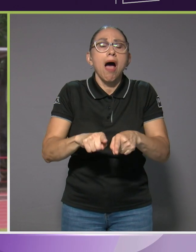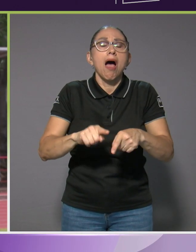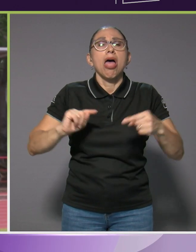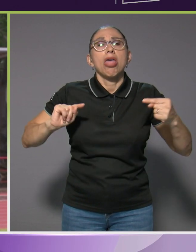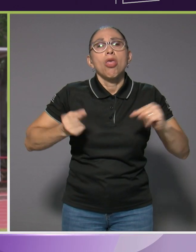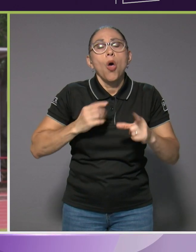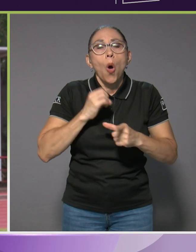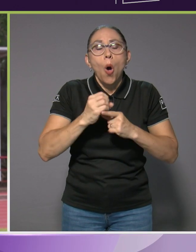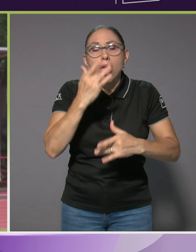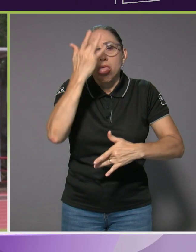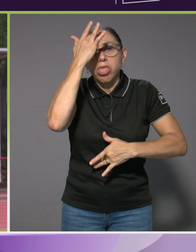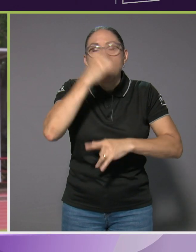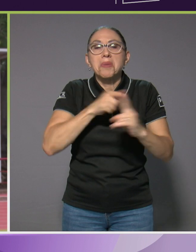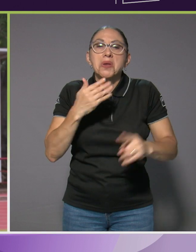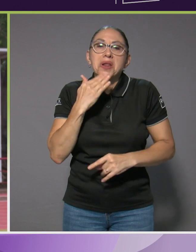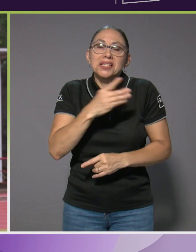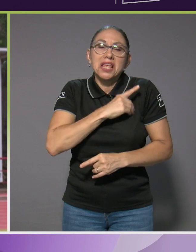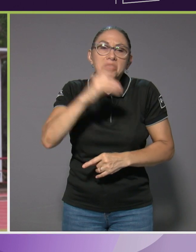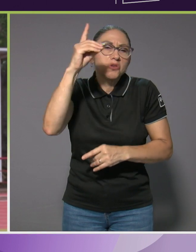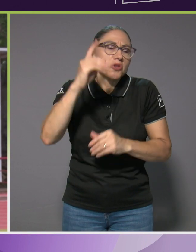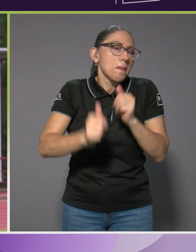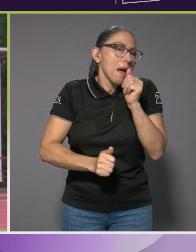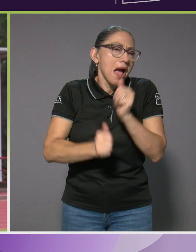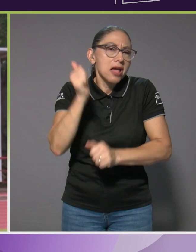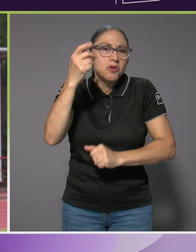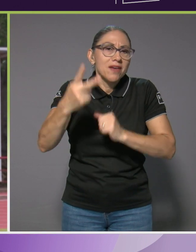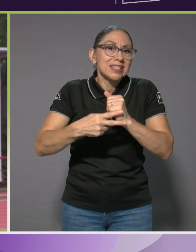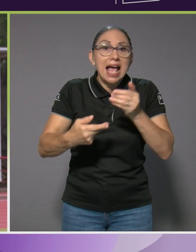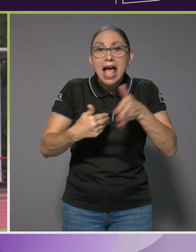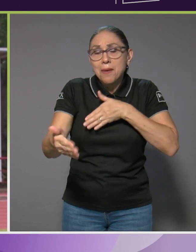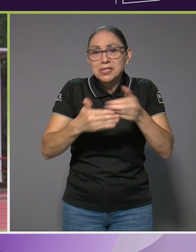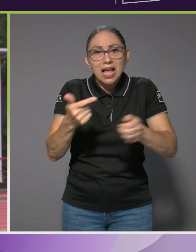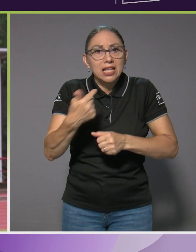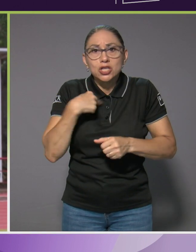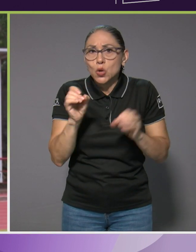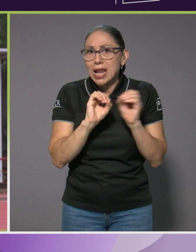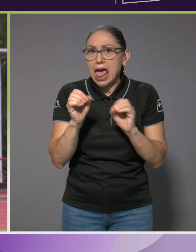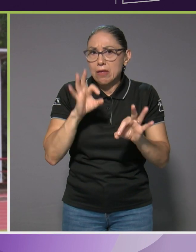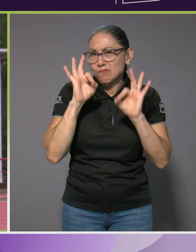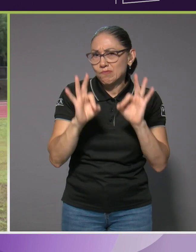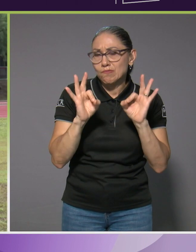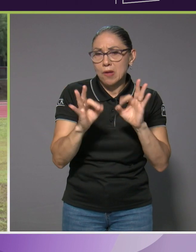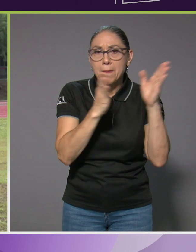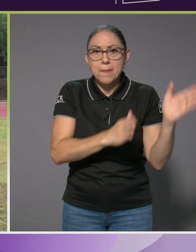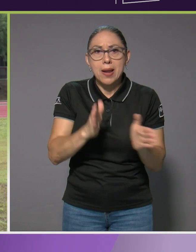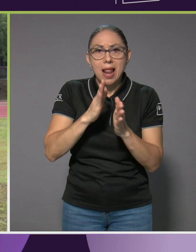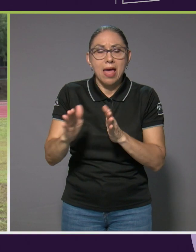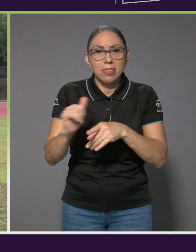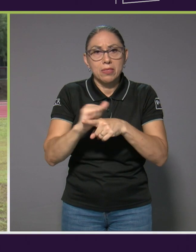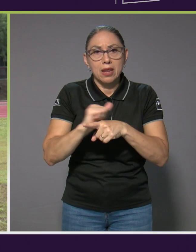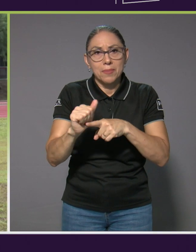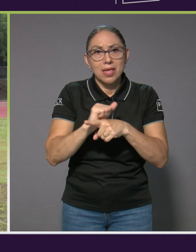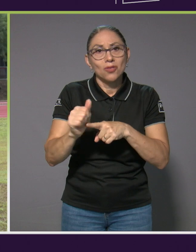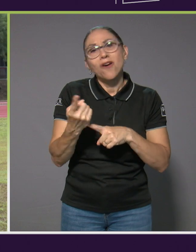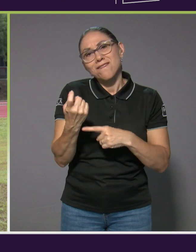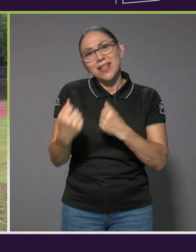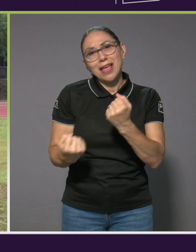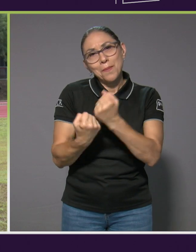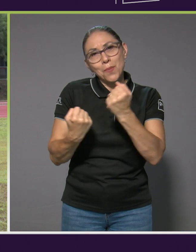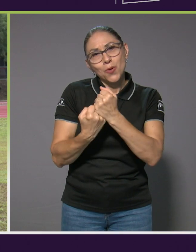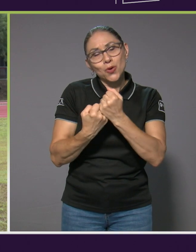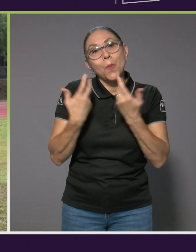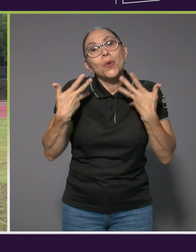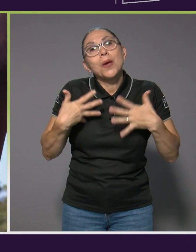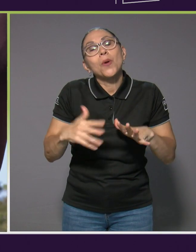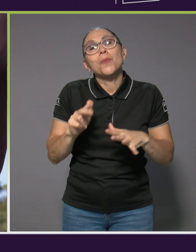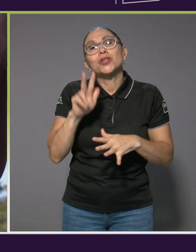pero gracias a Dios, la mayoría de los eventos, a pesar de que no he hecho el plan de entrenamiento como se ve, como falta de apoyo, porque a me toca menos 3 días por semana lanzamiento,